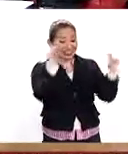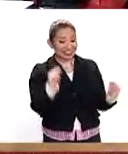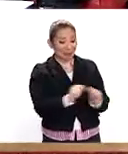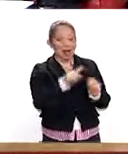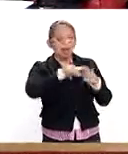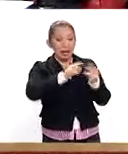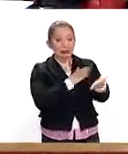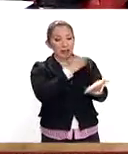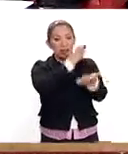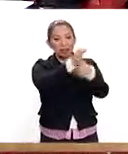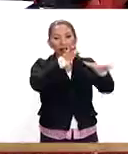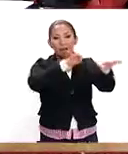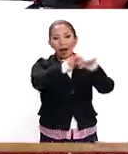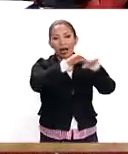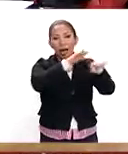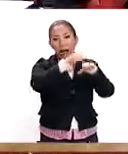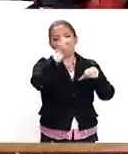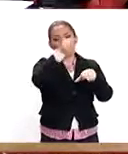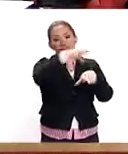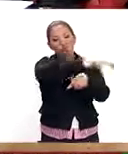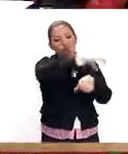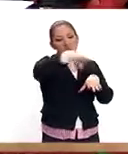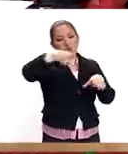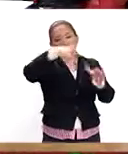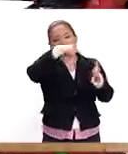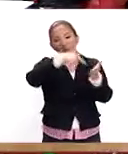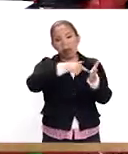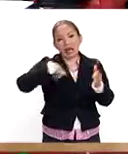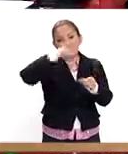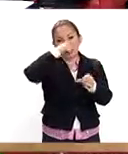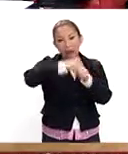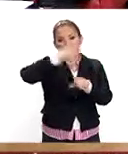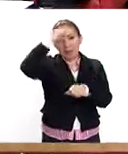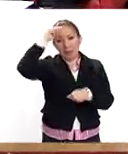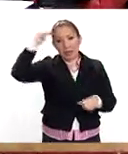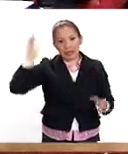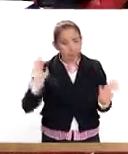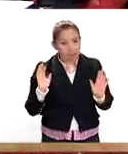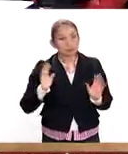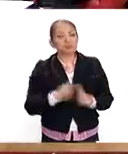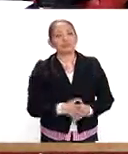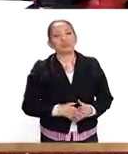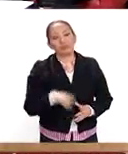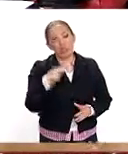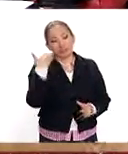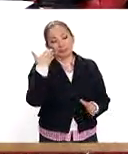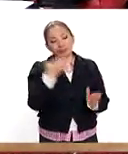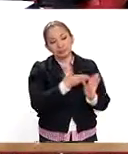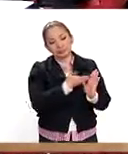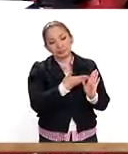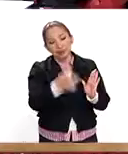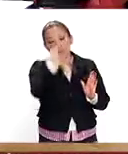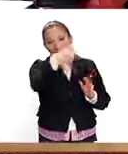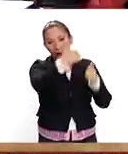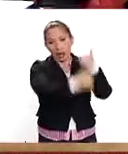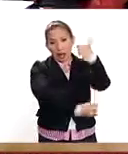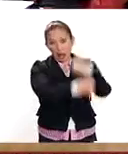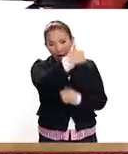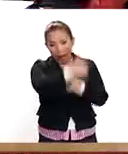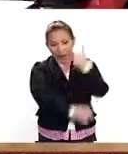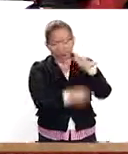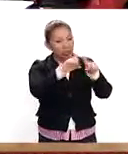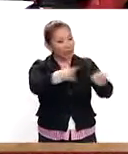inician a laborar. ¿En dónde? En las unidades y establecimientos de la Secretaría de Marina. Y a lo largo de su carrera tienen